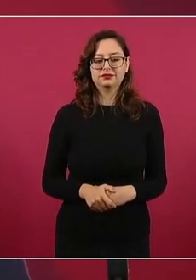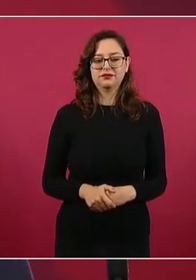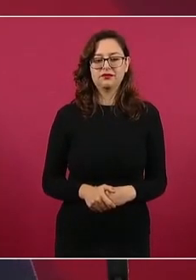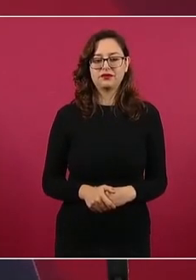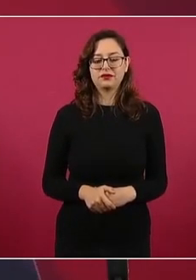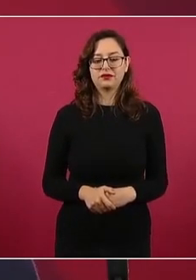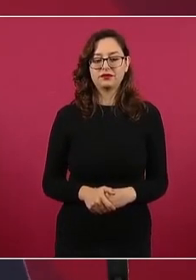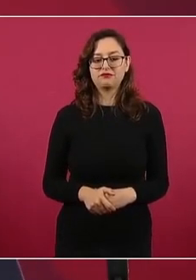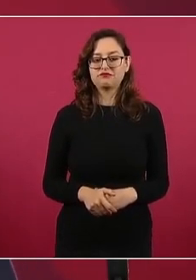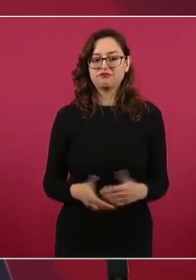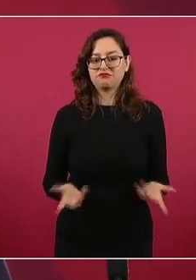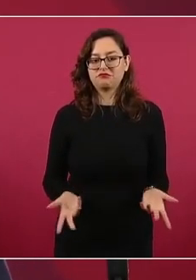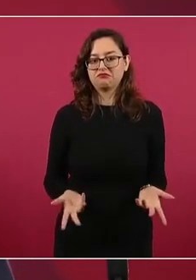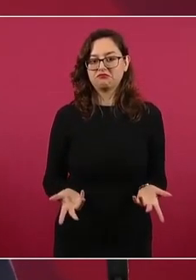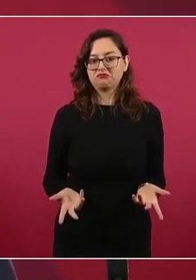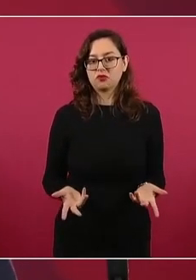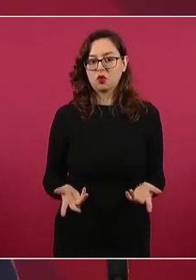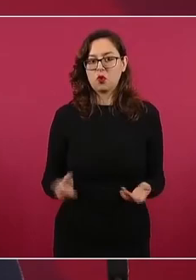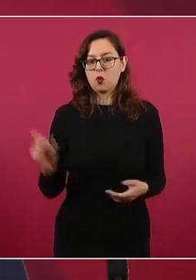ese es conservador,